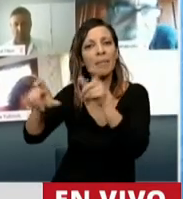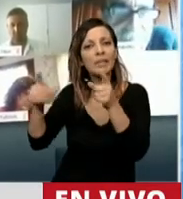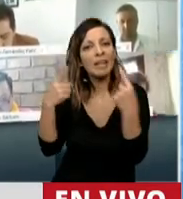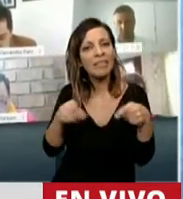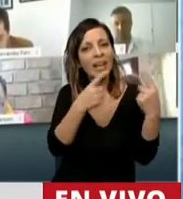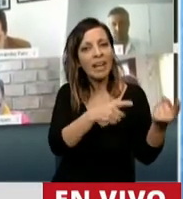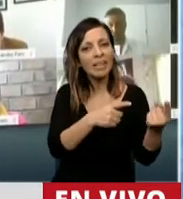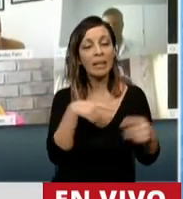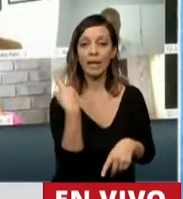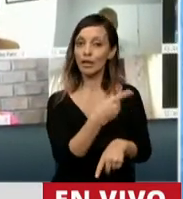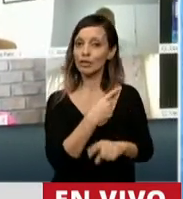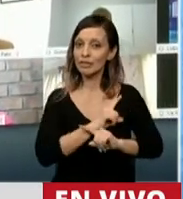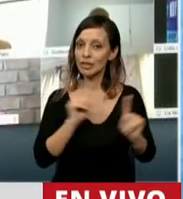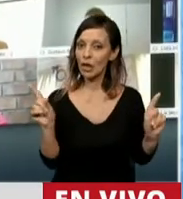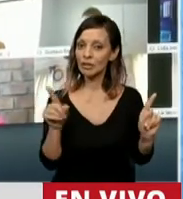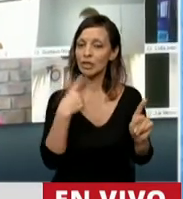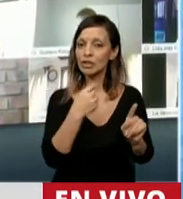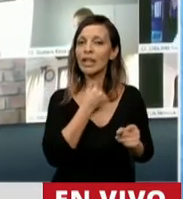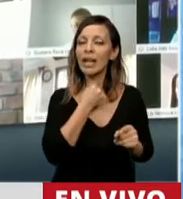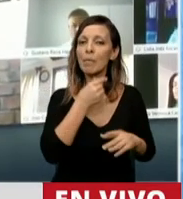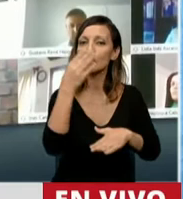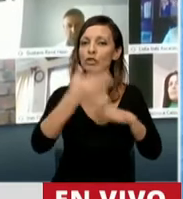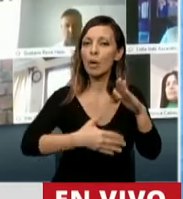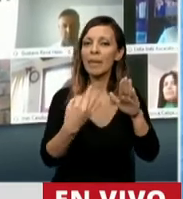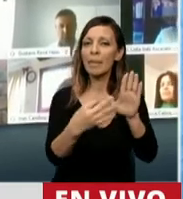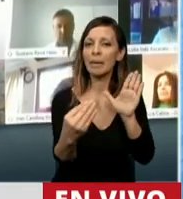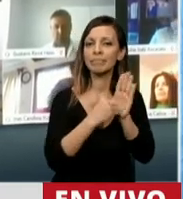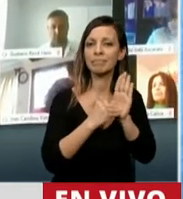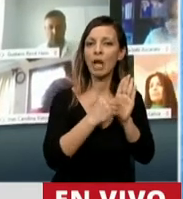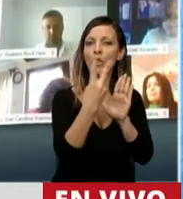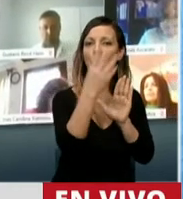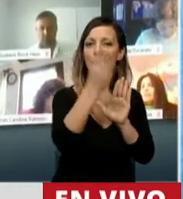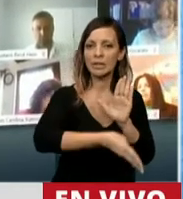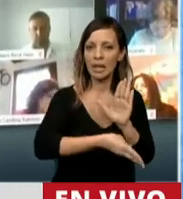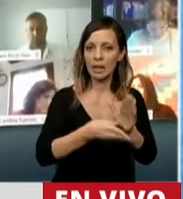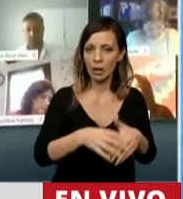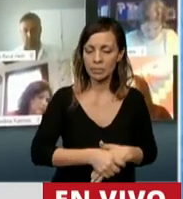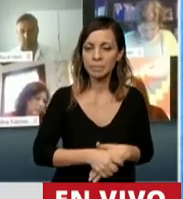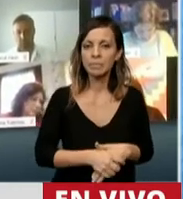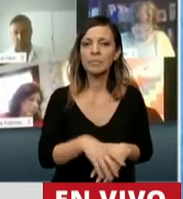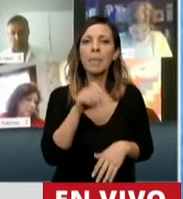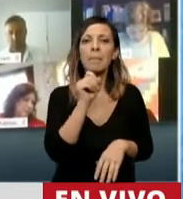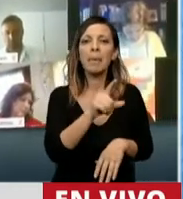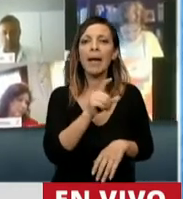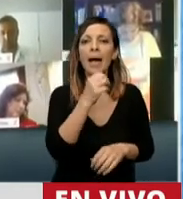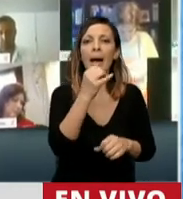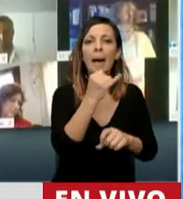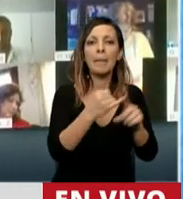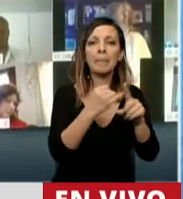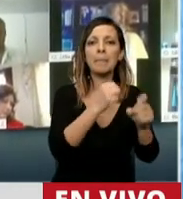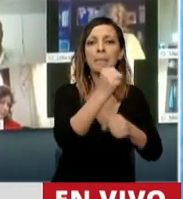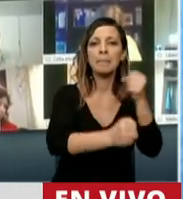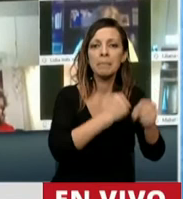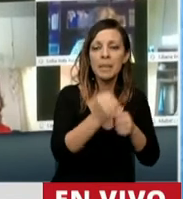nuestra propuesta que este tope quede fijado en la ley en el 2% para la aplicación a las MIPIMES, si es que se